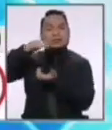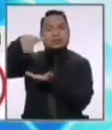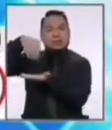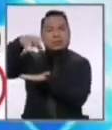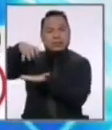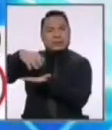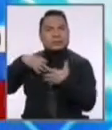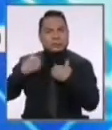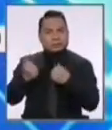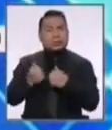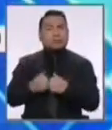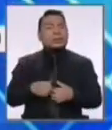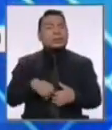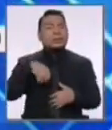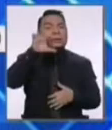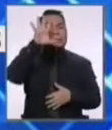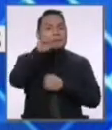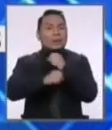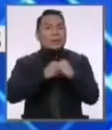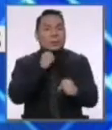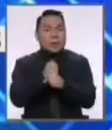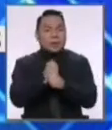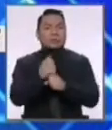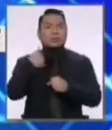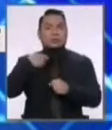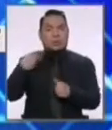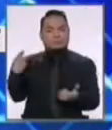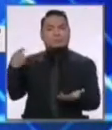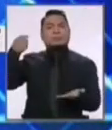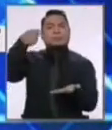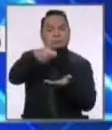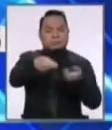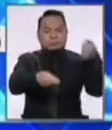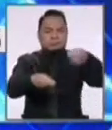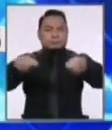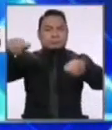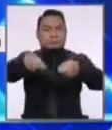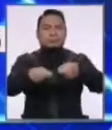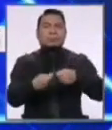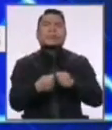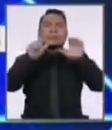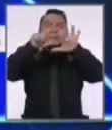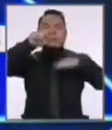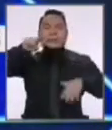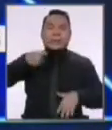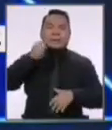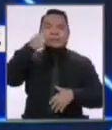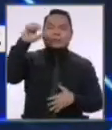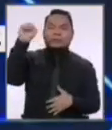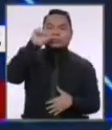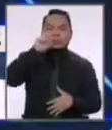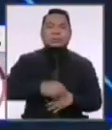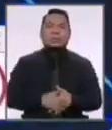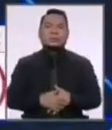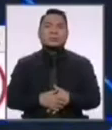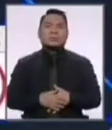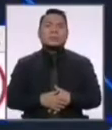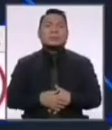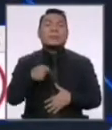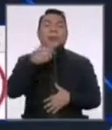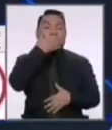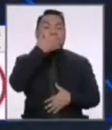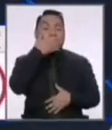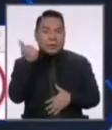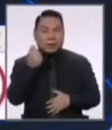cinco, en cinco años voy a invertir siete mil millones de soles para